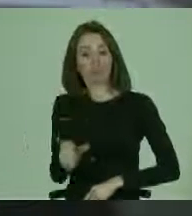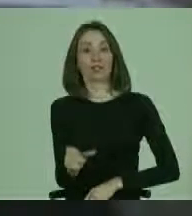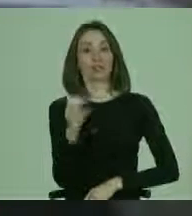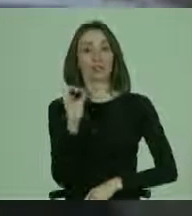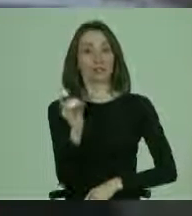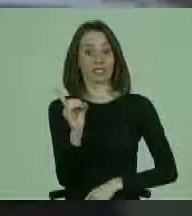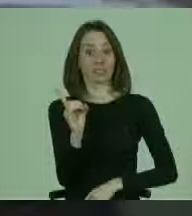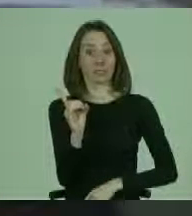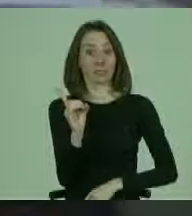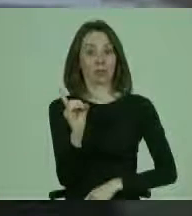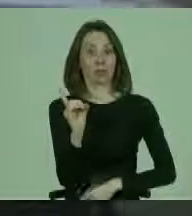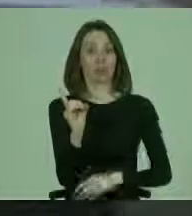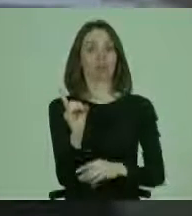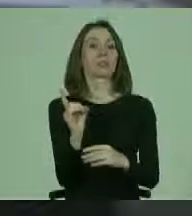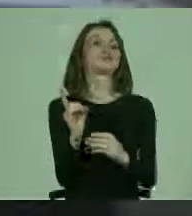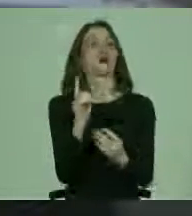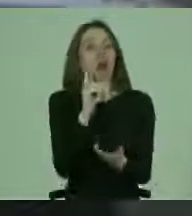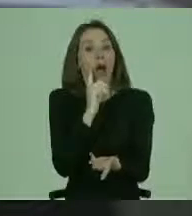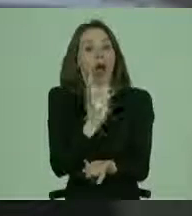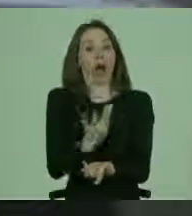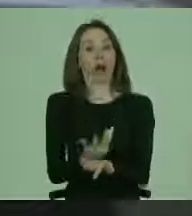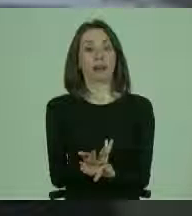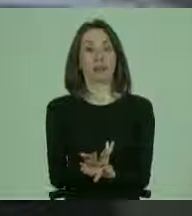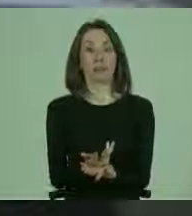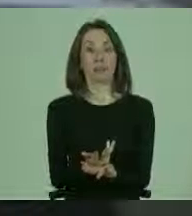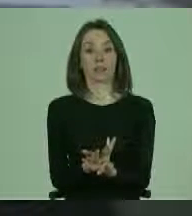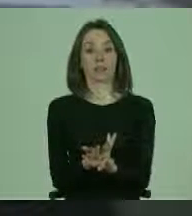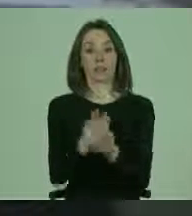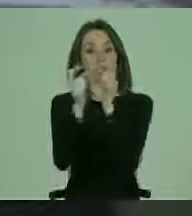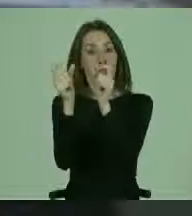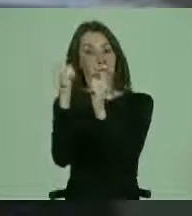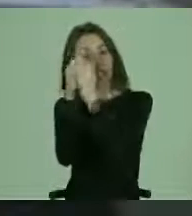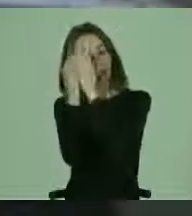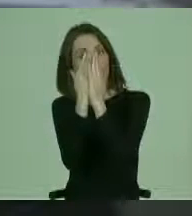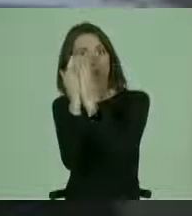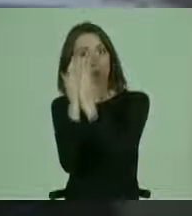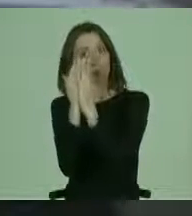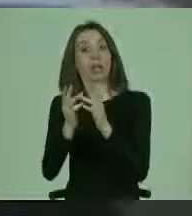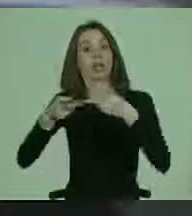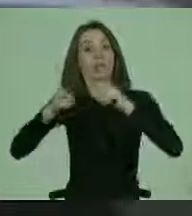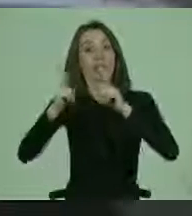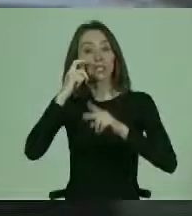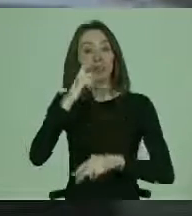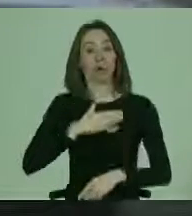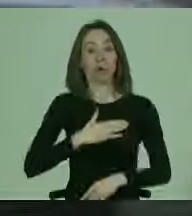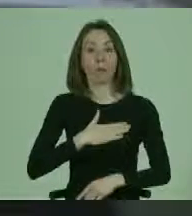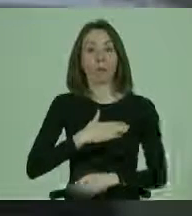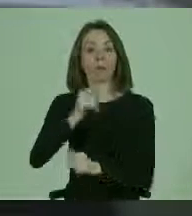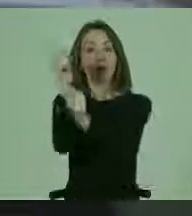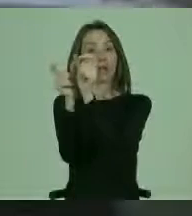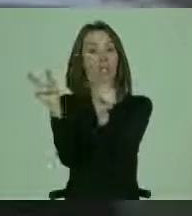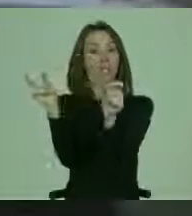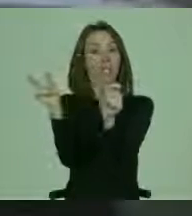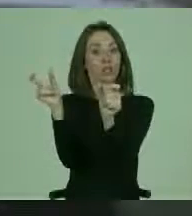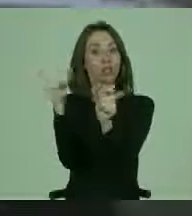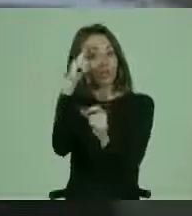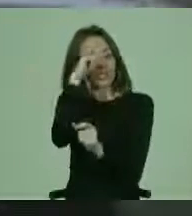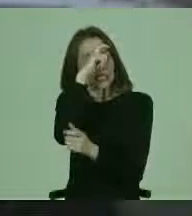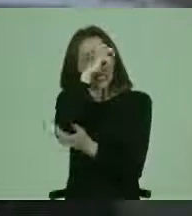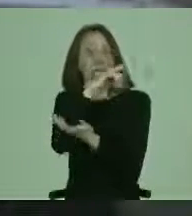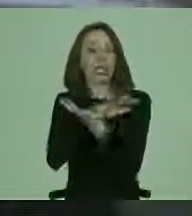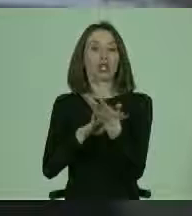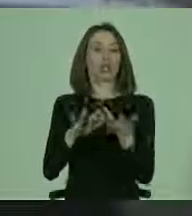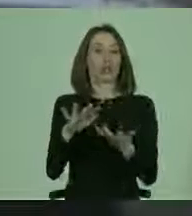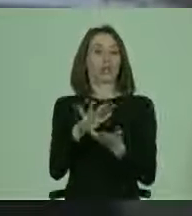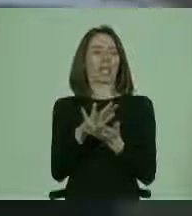discapacidad, hay incluso estudiosos de los derechos humanos a los cuales les ha sido complejo